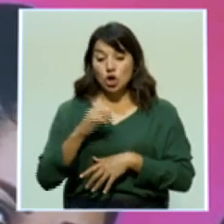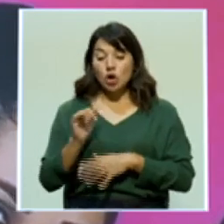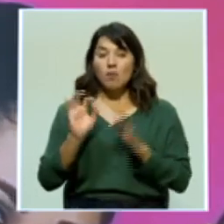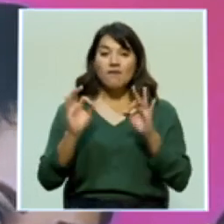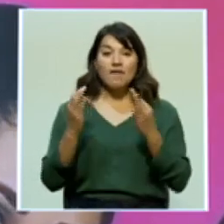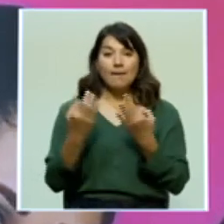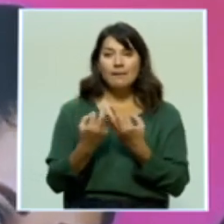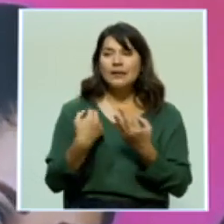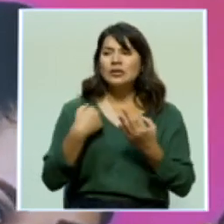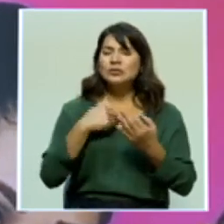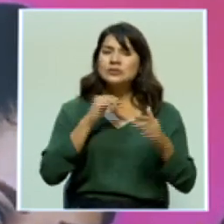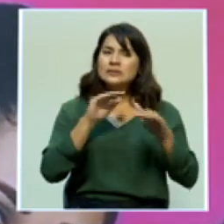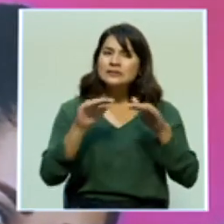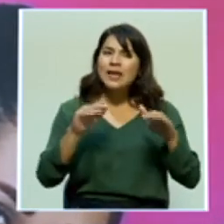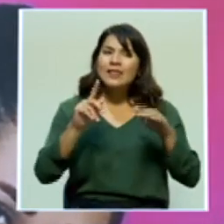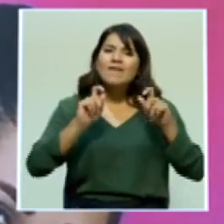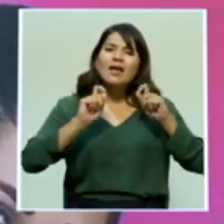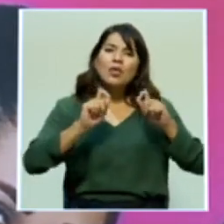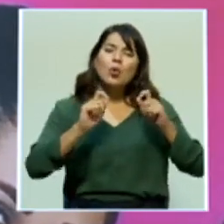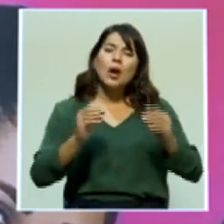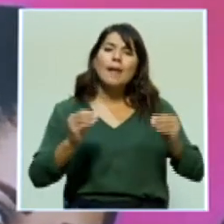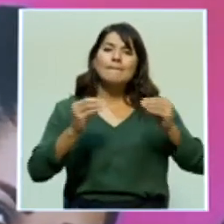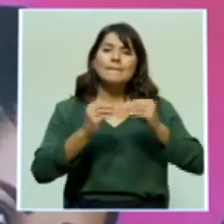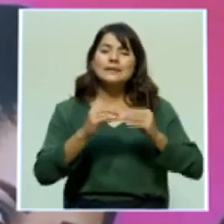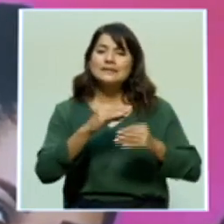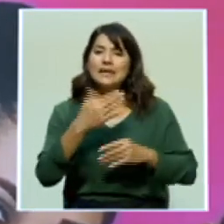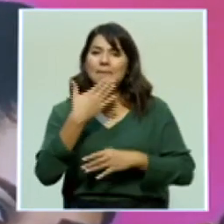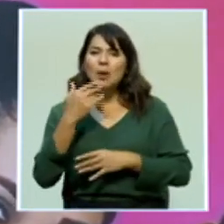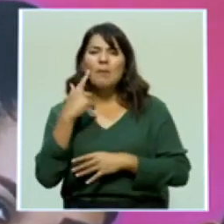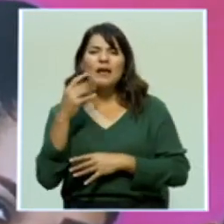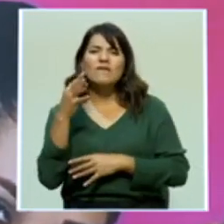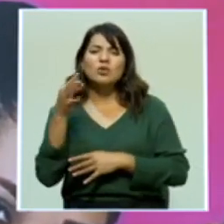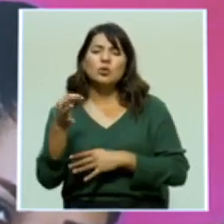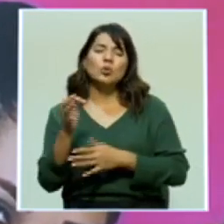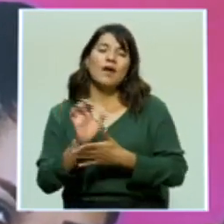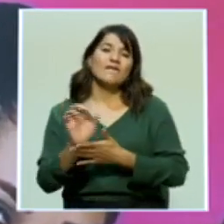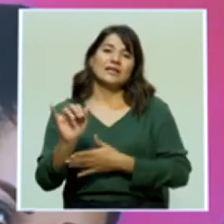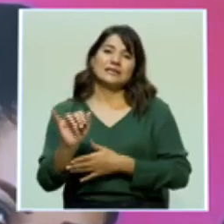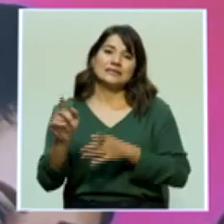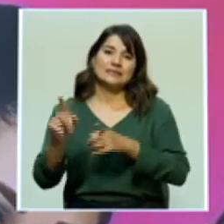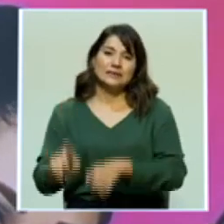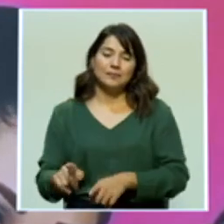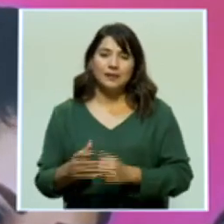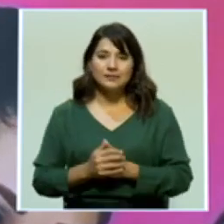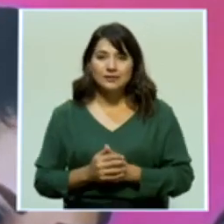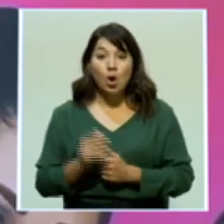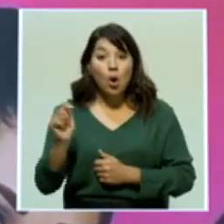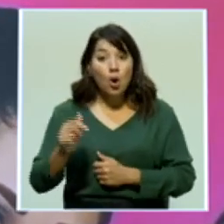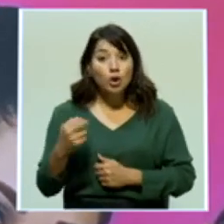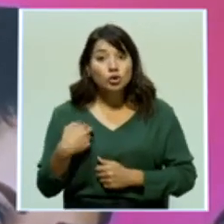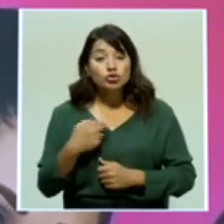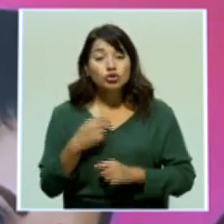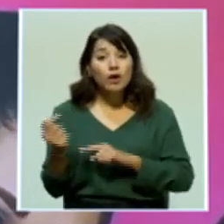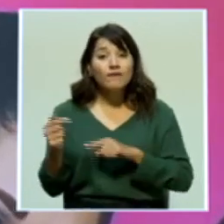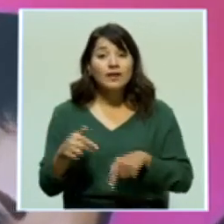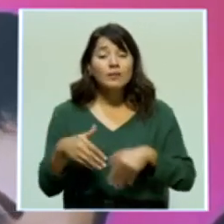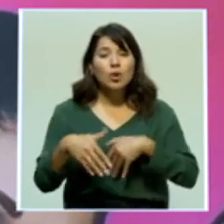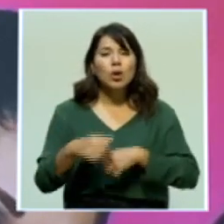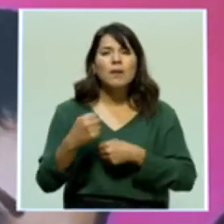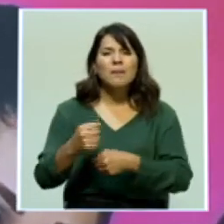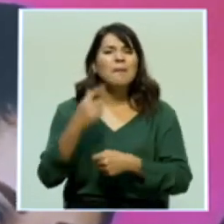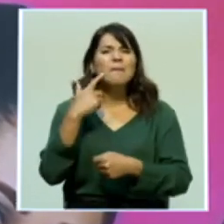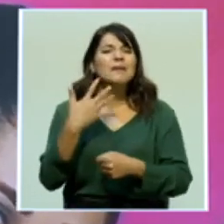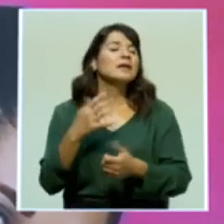educar más y mejor para evitar al futuro estos lamentables hechos. Hoy nos hacemos presentes para exigir